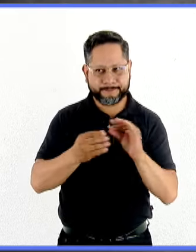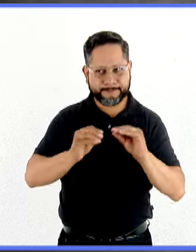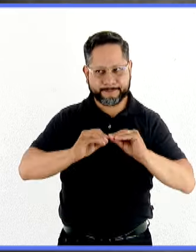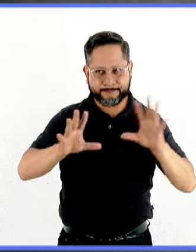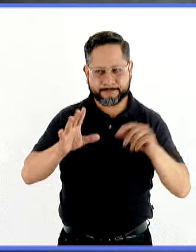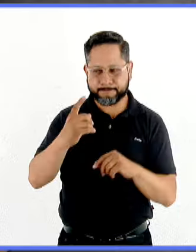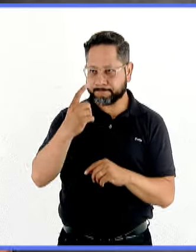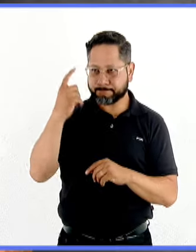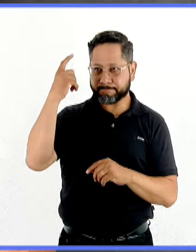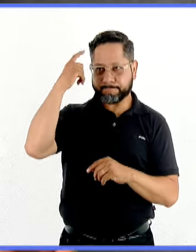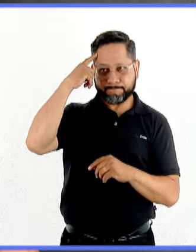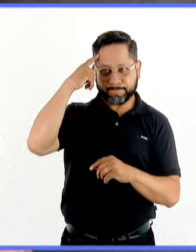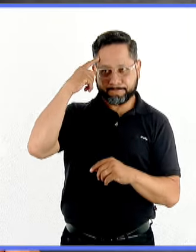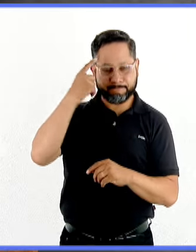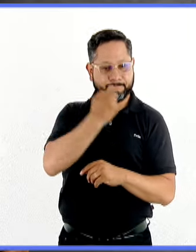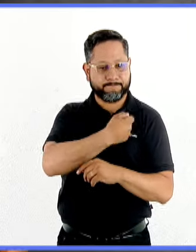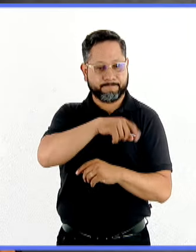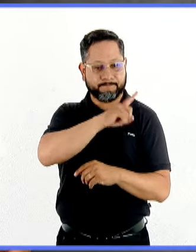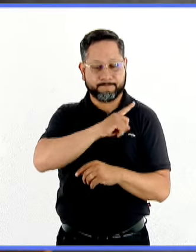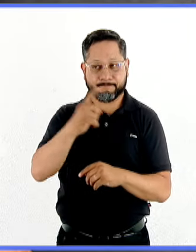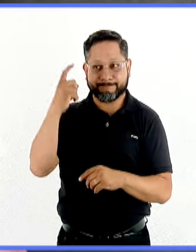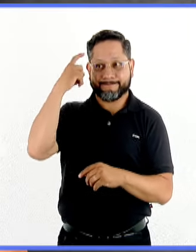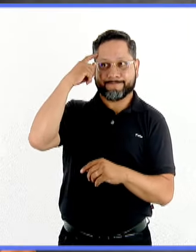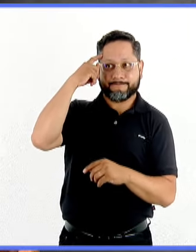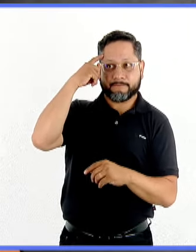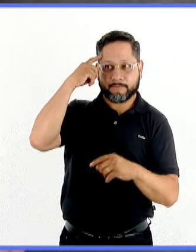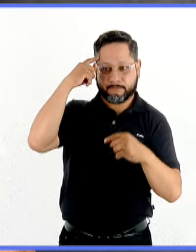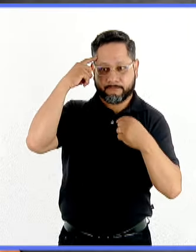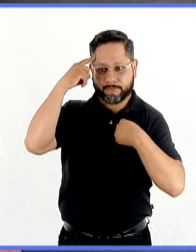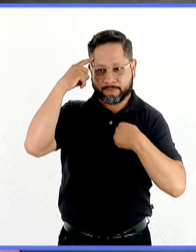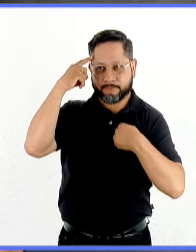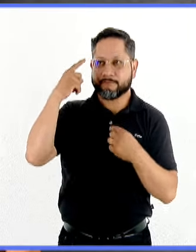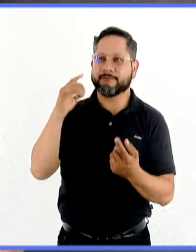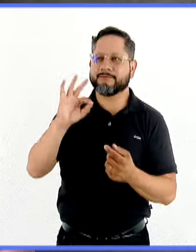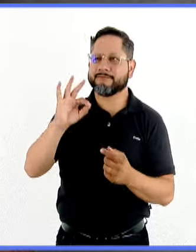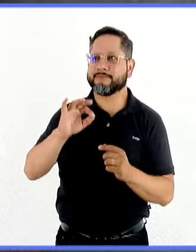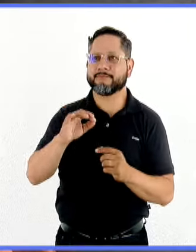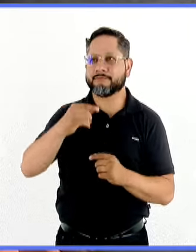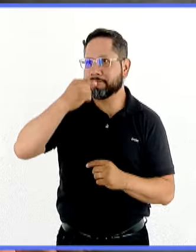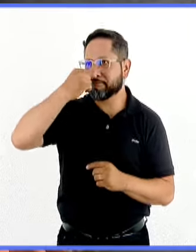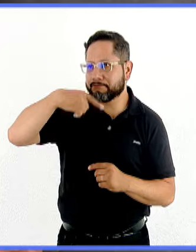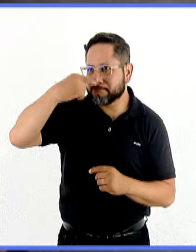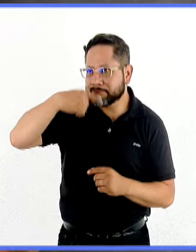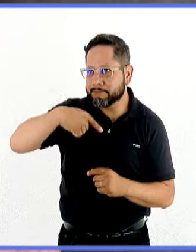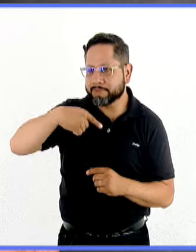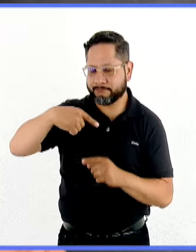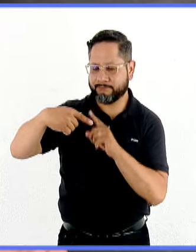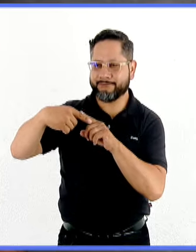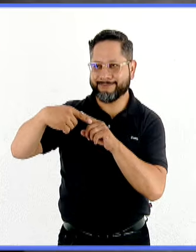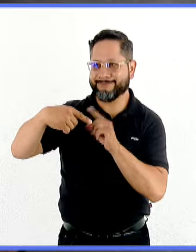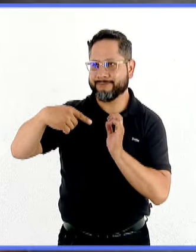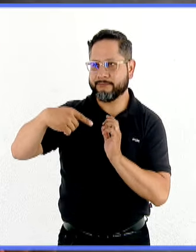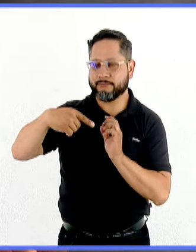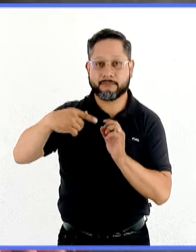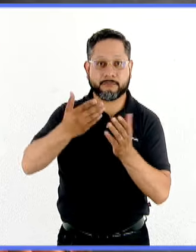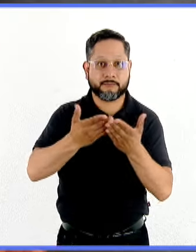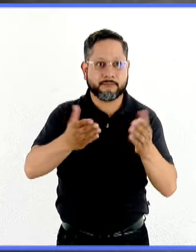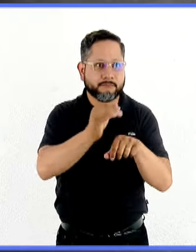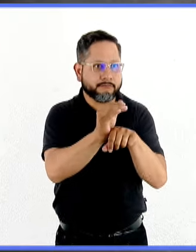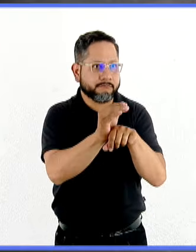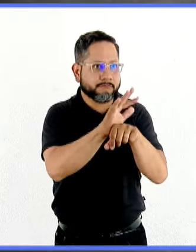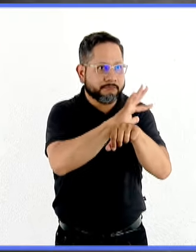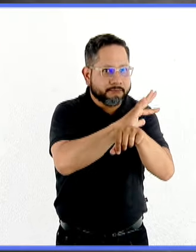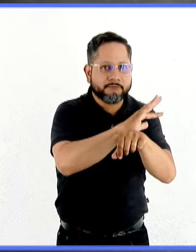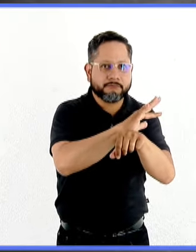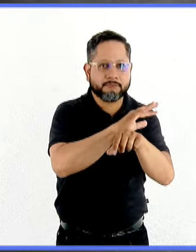alteración de la salud mental, O es decir, no es lo mismo tener gripa que tener COVID, por ejemplo. Ahora lo tenemos como muy claro, y creo que esto es